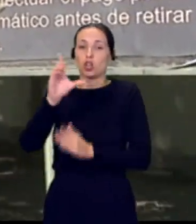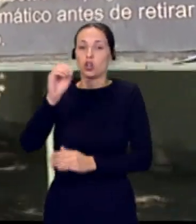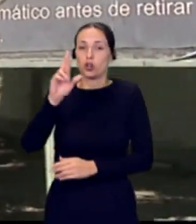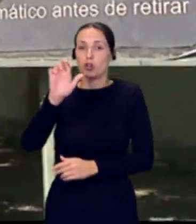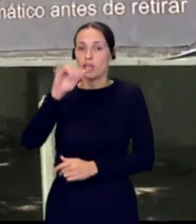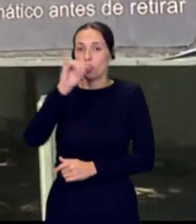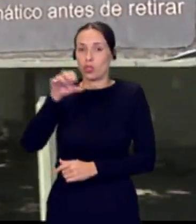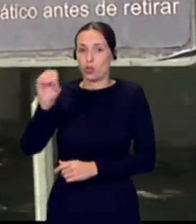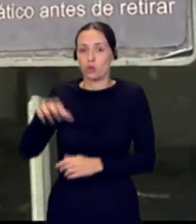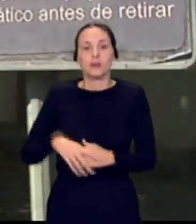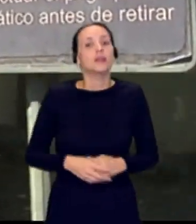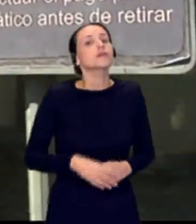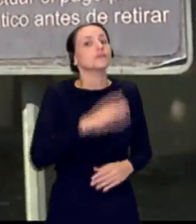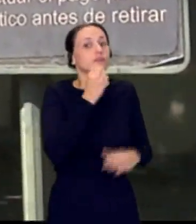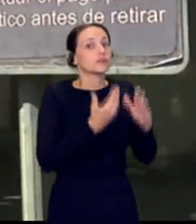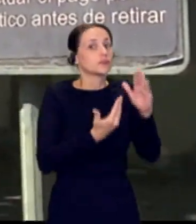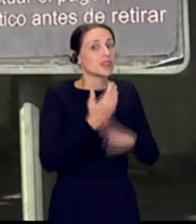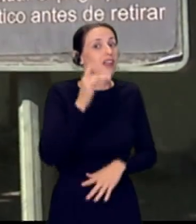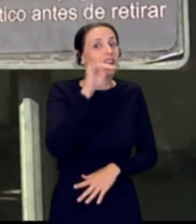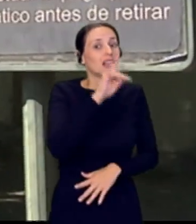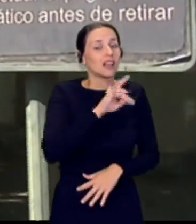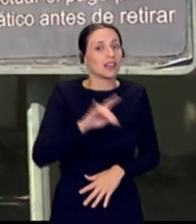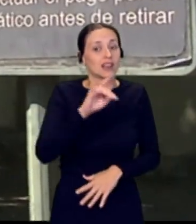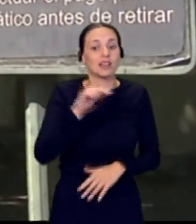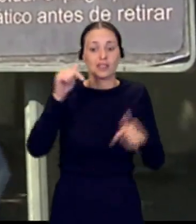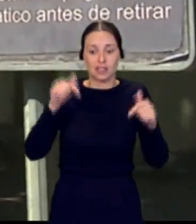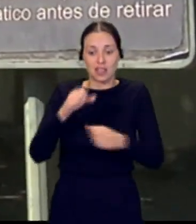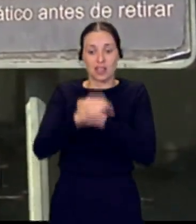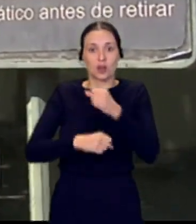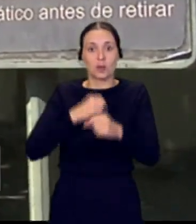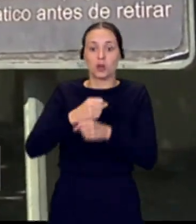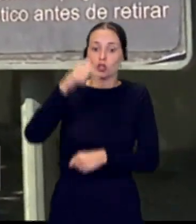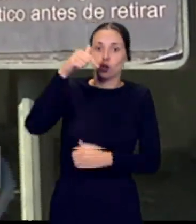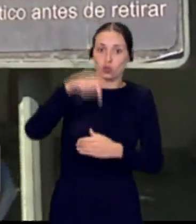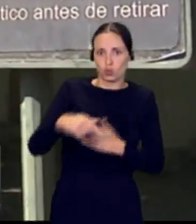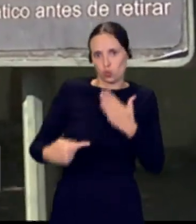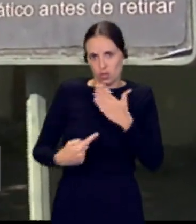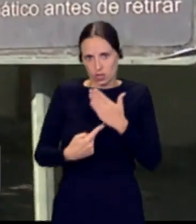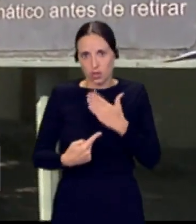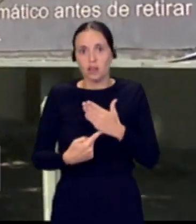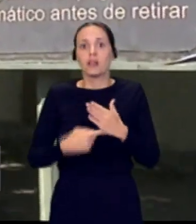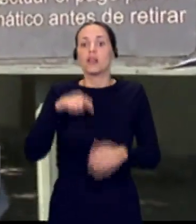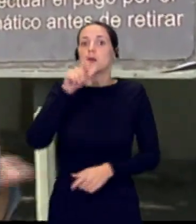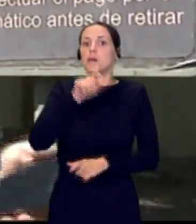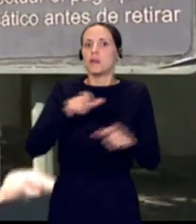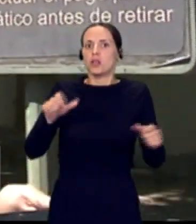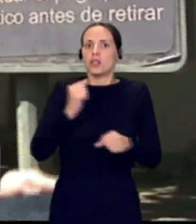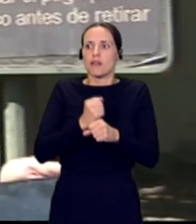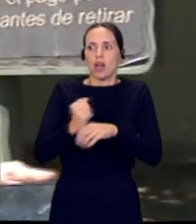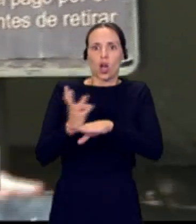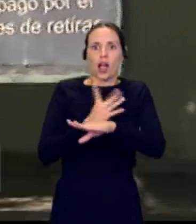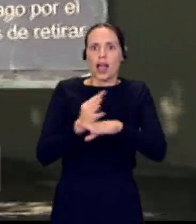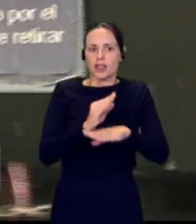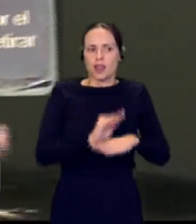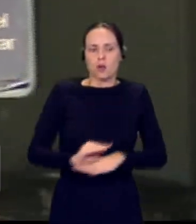Buenos días, Canarias. Nos encontramos en el aeropuerto sur de Tenerife, en el Reino Sofía. Llega aquí y los trabajadores, los jardineros de estas instalaciones denuncian